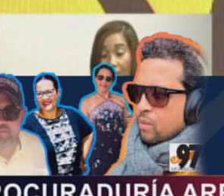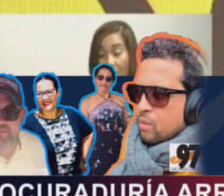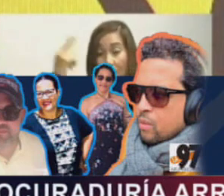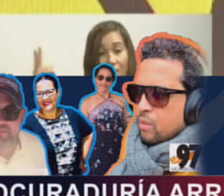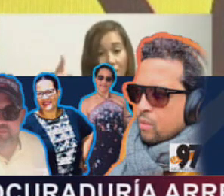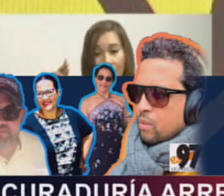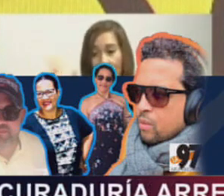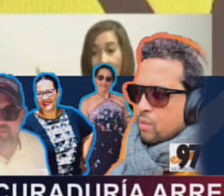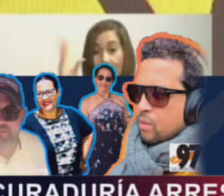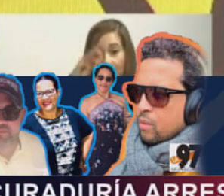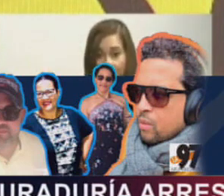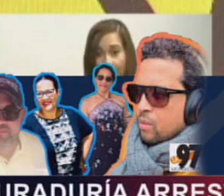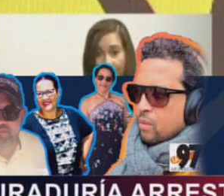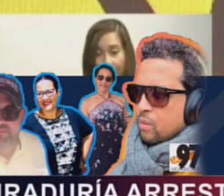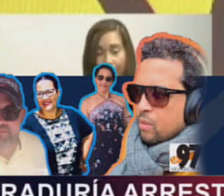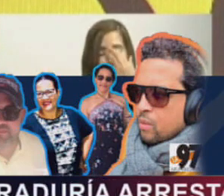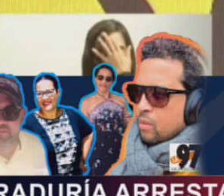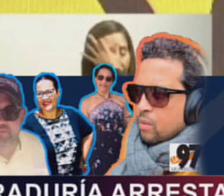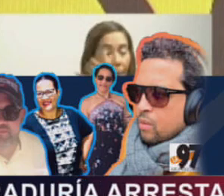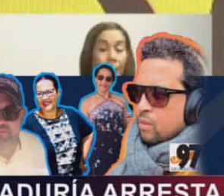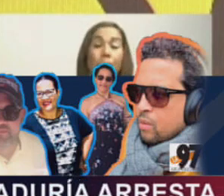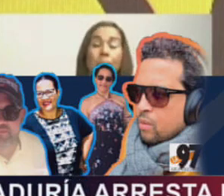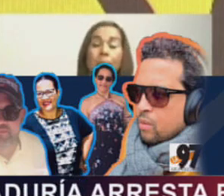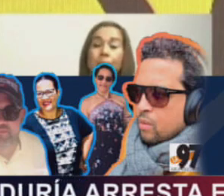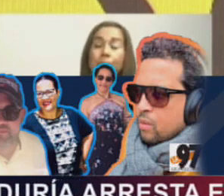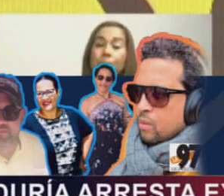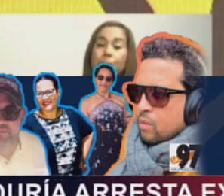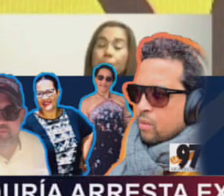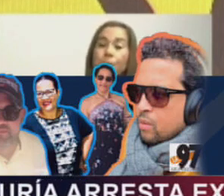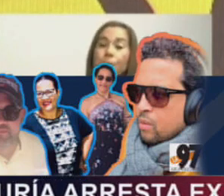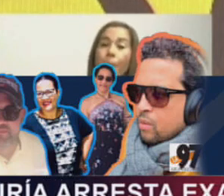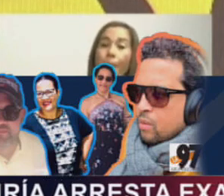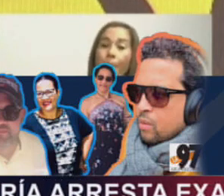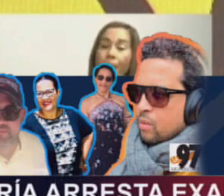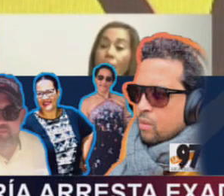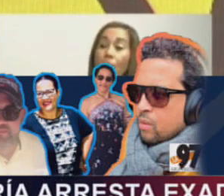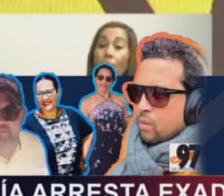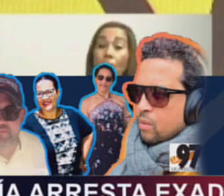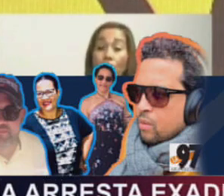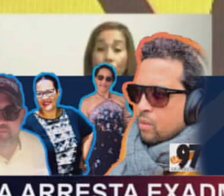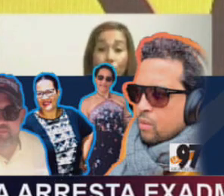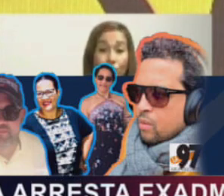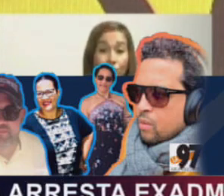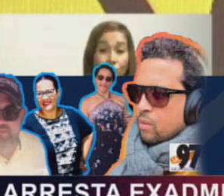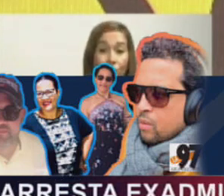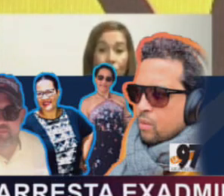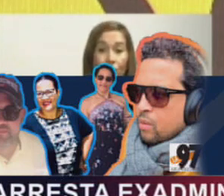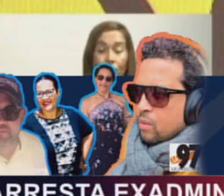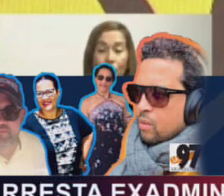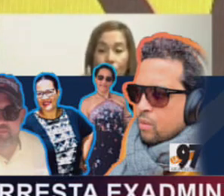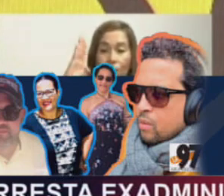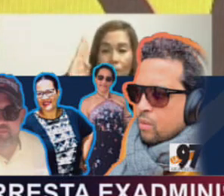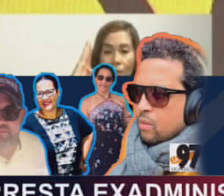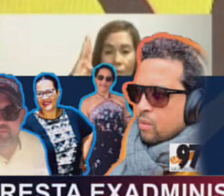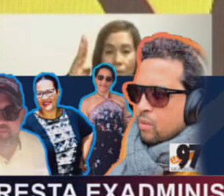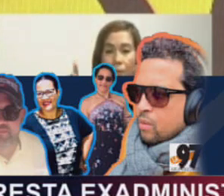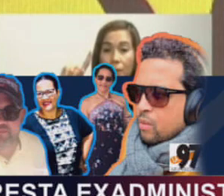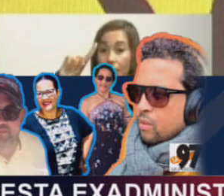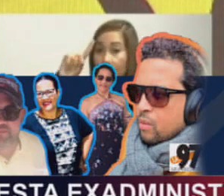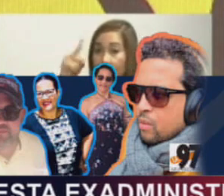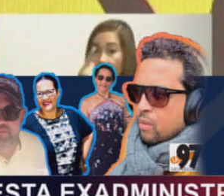marginalidad. Y por ello, nos hemos ocupado en impulsar desde el primer día,